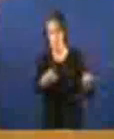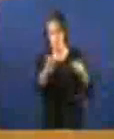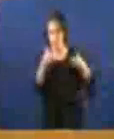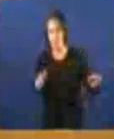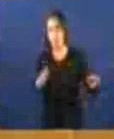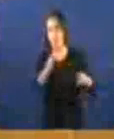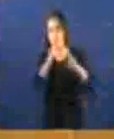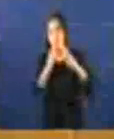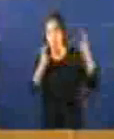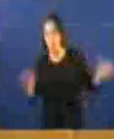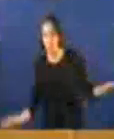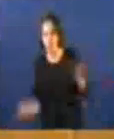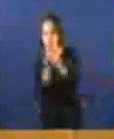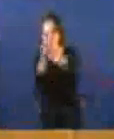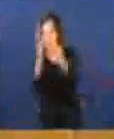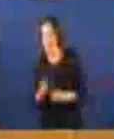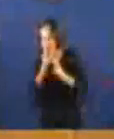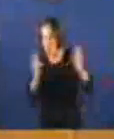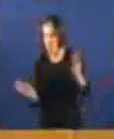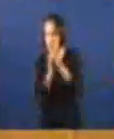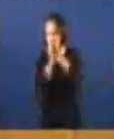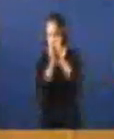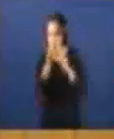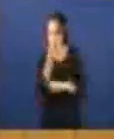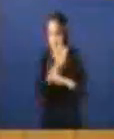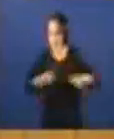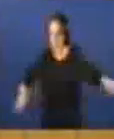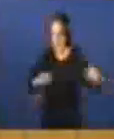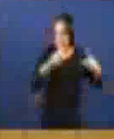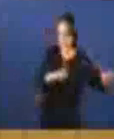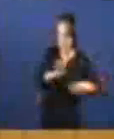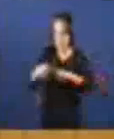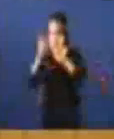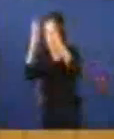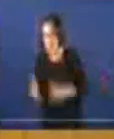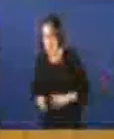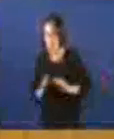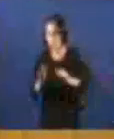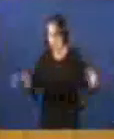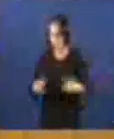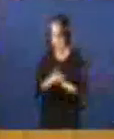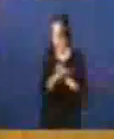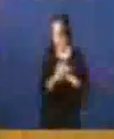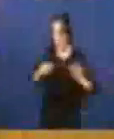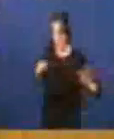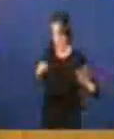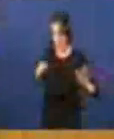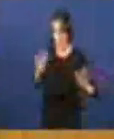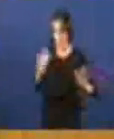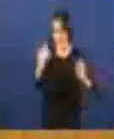administración pública? Administración pública e administración pública. O sector público outra cousa e vostedes liquidaron. Empezou o señor Aznar